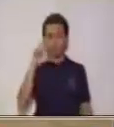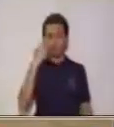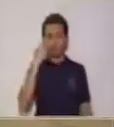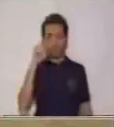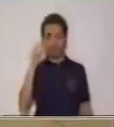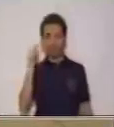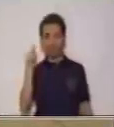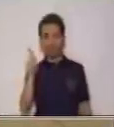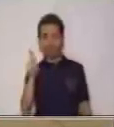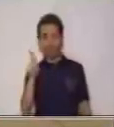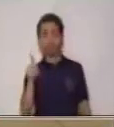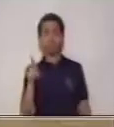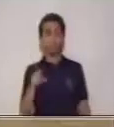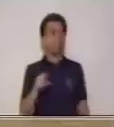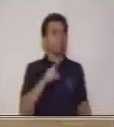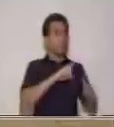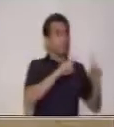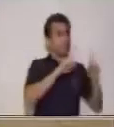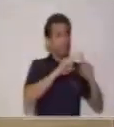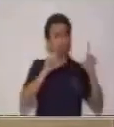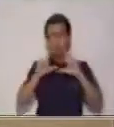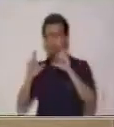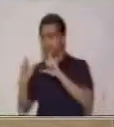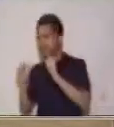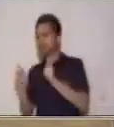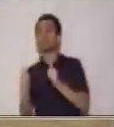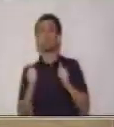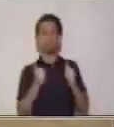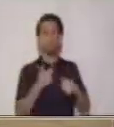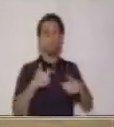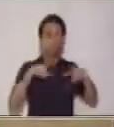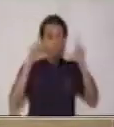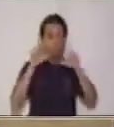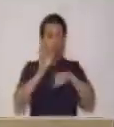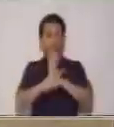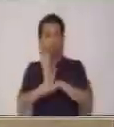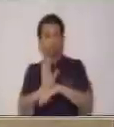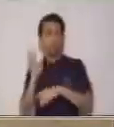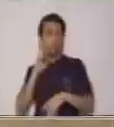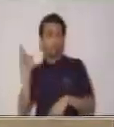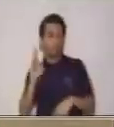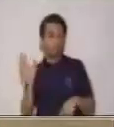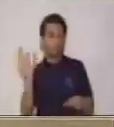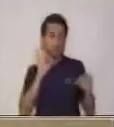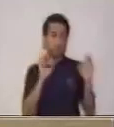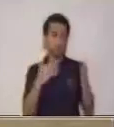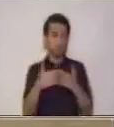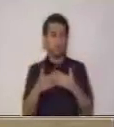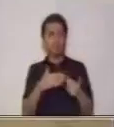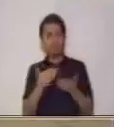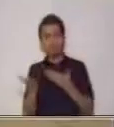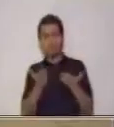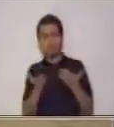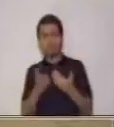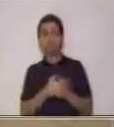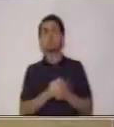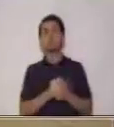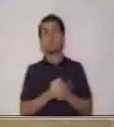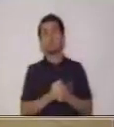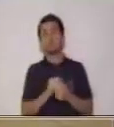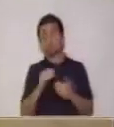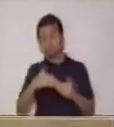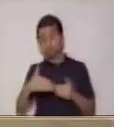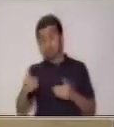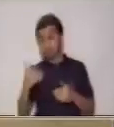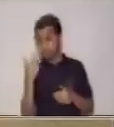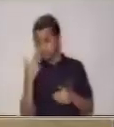los medios de comunicación los productos o los servicios que se quieran dar a conocer. Más adelante